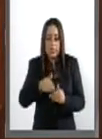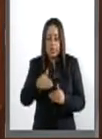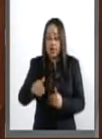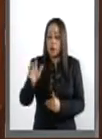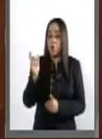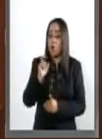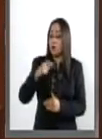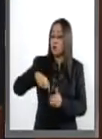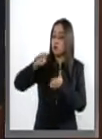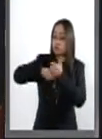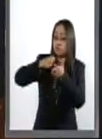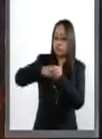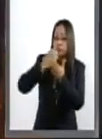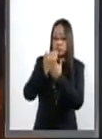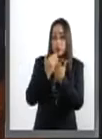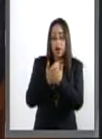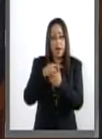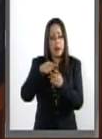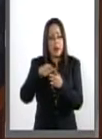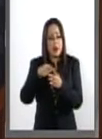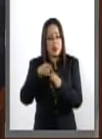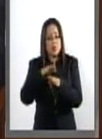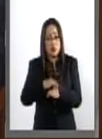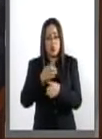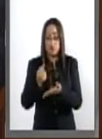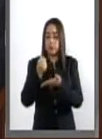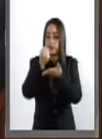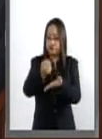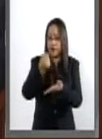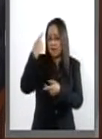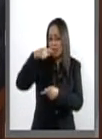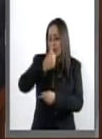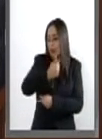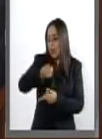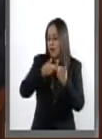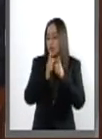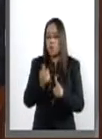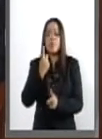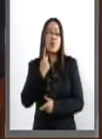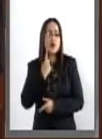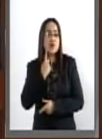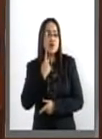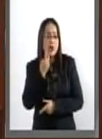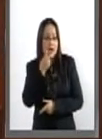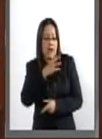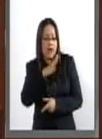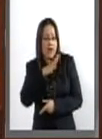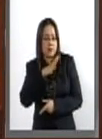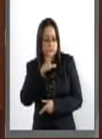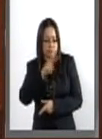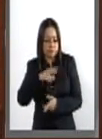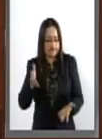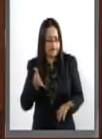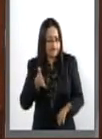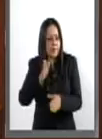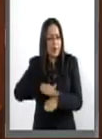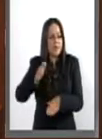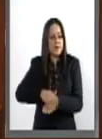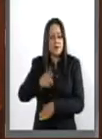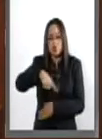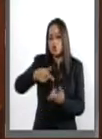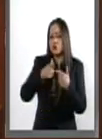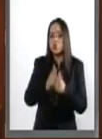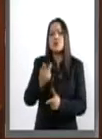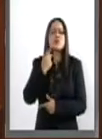modificar la regla y el universo numérico sobre el que serán asignados los recursos, se construye un incentivo positivo para que los partidos